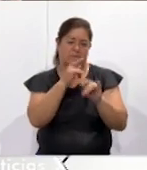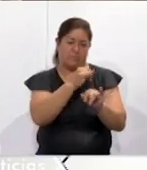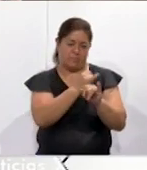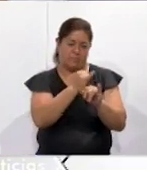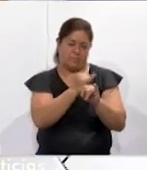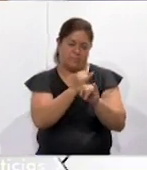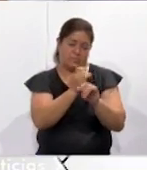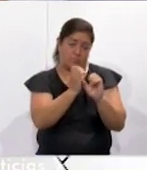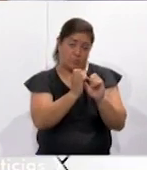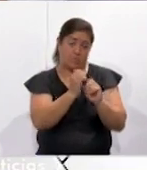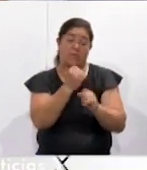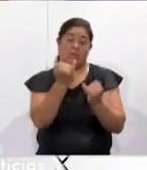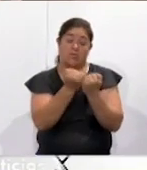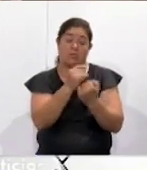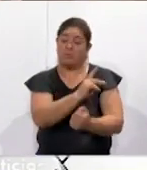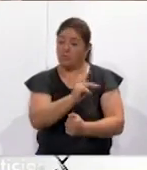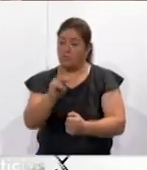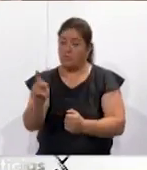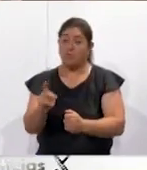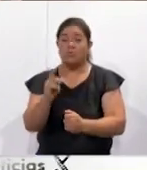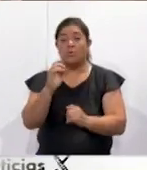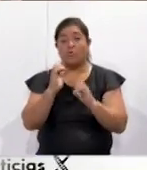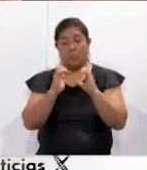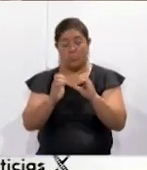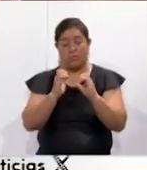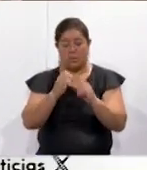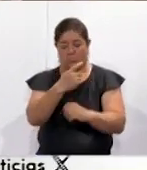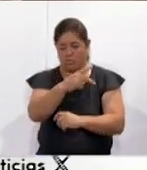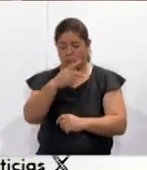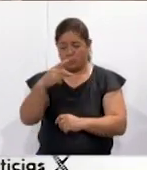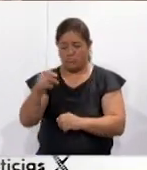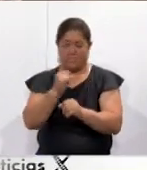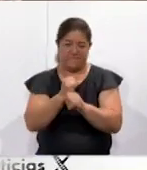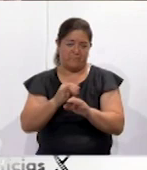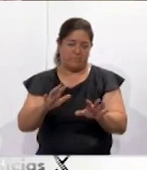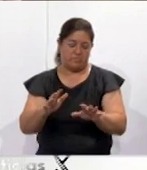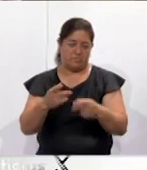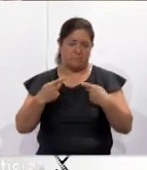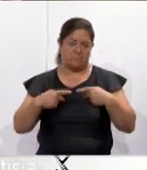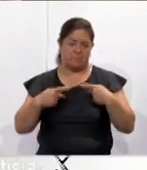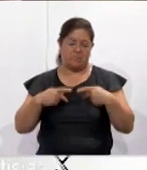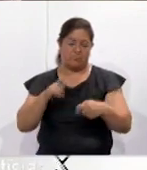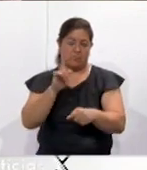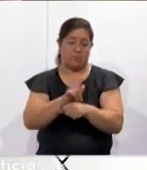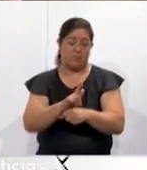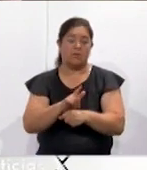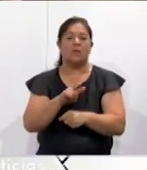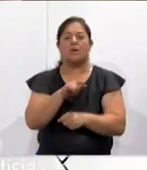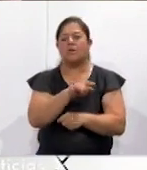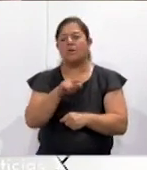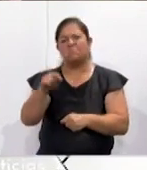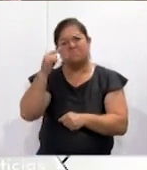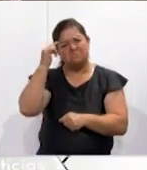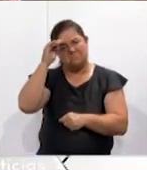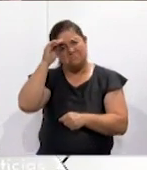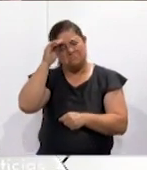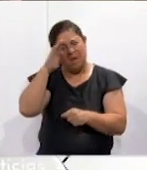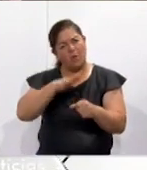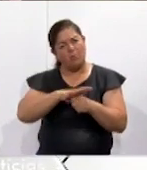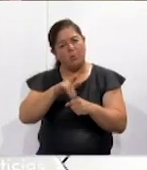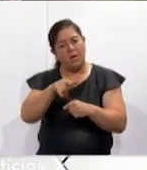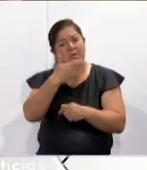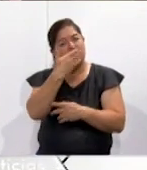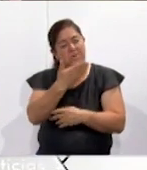sepan protegerse, proteger sus datos personales. Así es, y nosotros también queremos conocer la idea que tienen respecto del cuidado, para que también